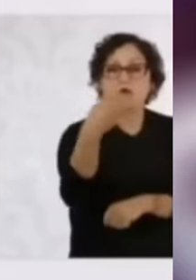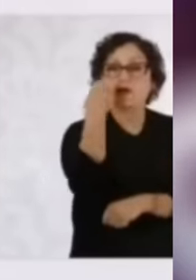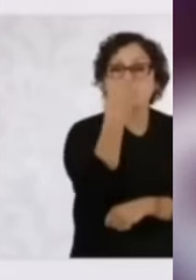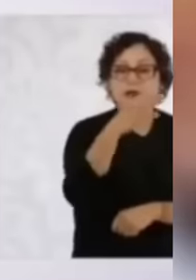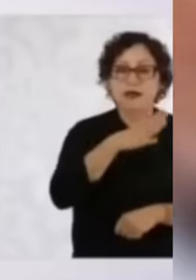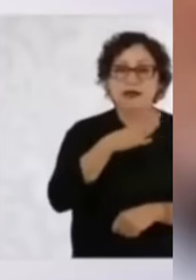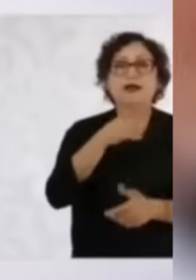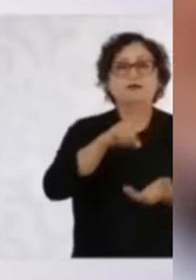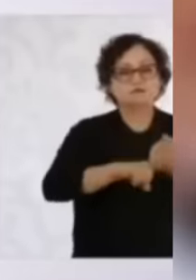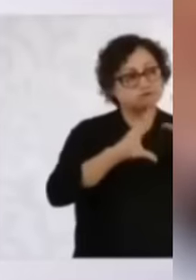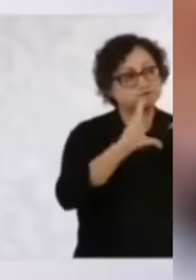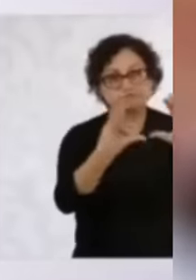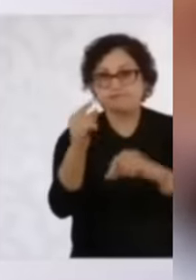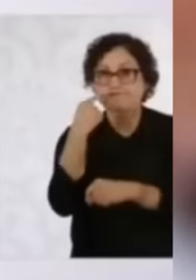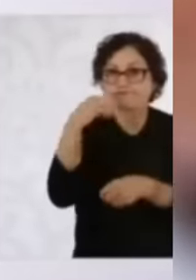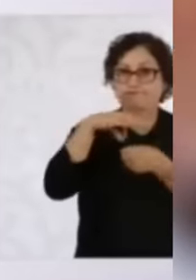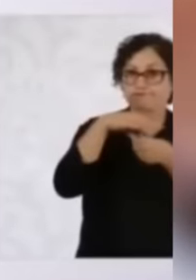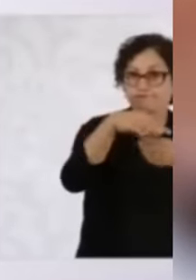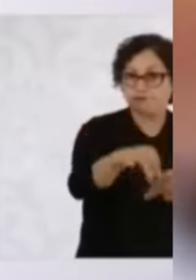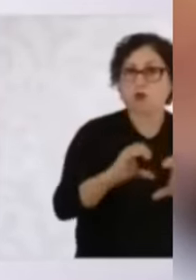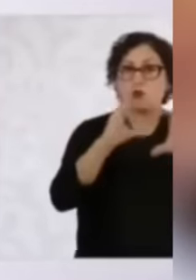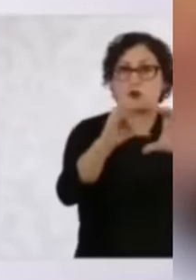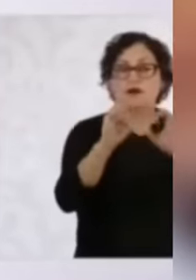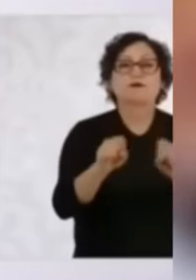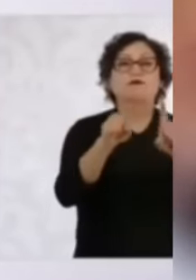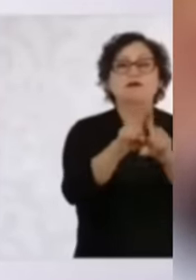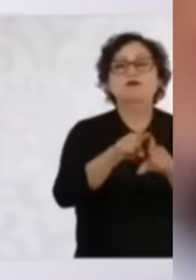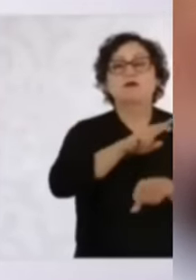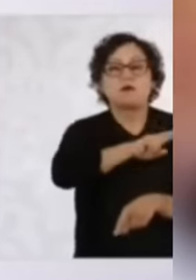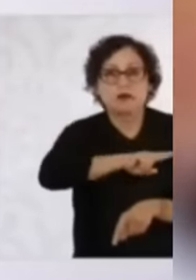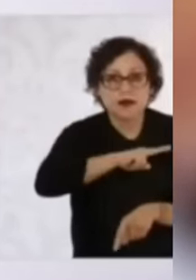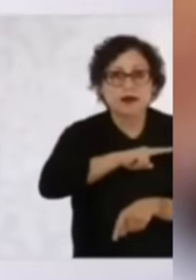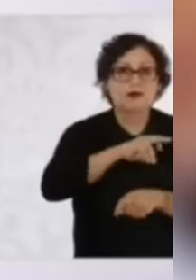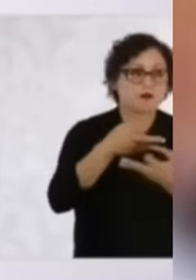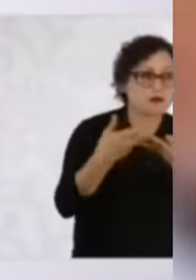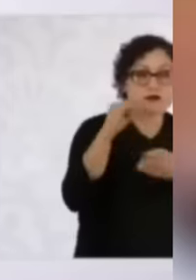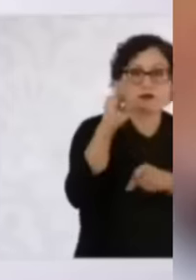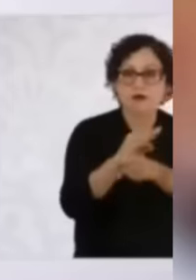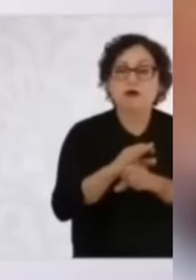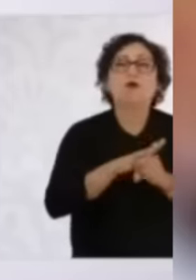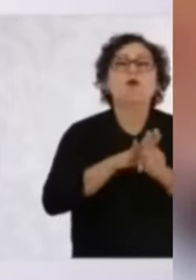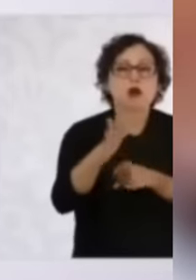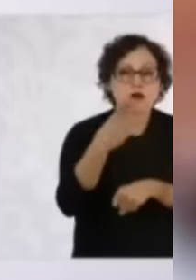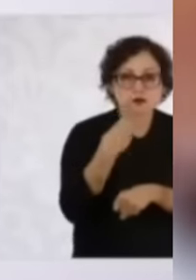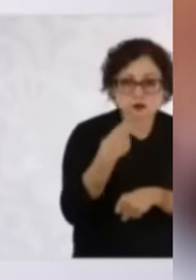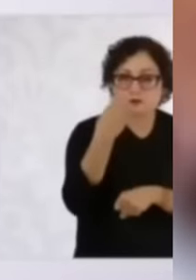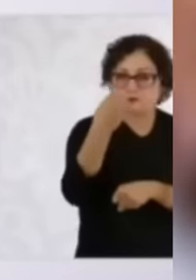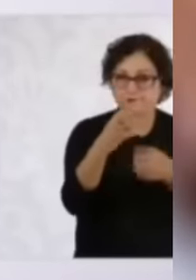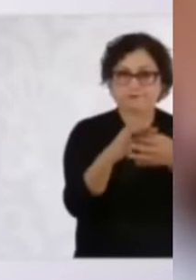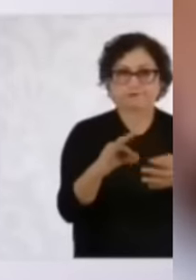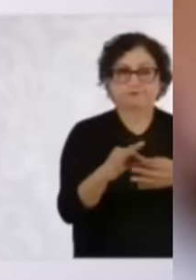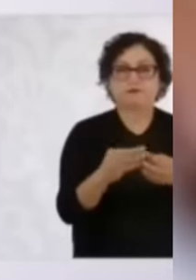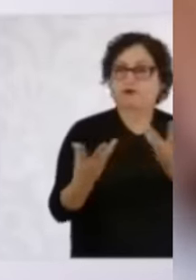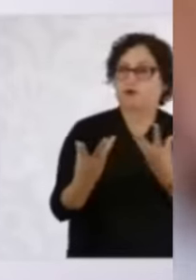de la disminución del uso de agroquímicos. Y el uso, estamos trabajando con